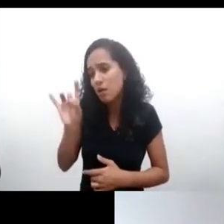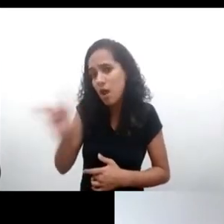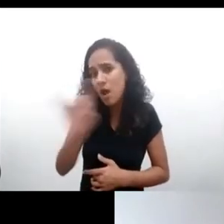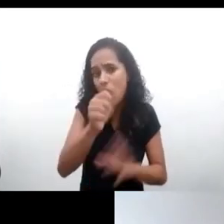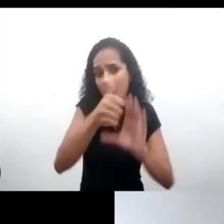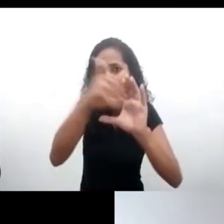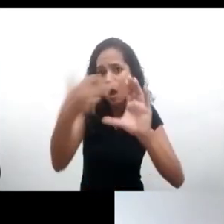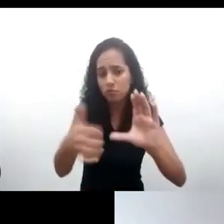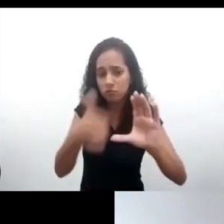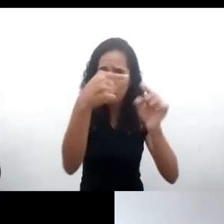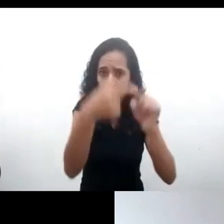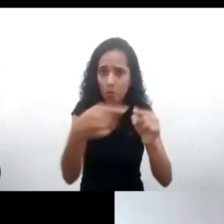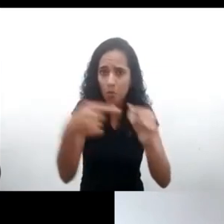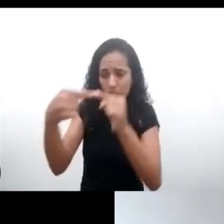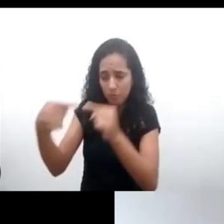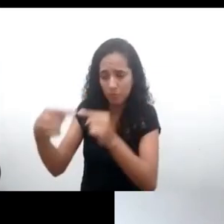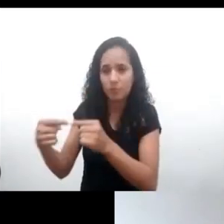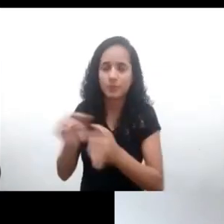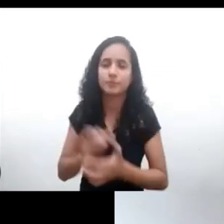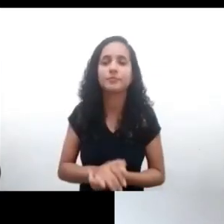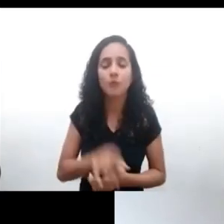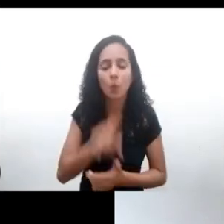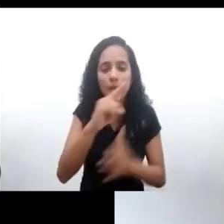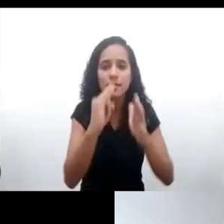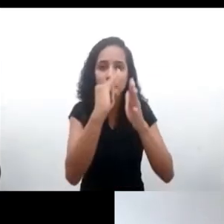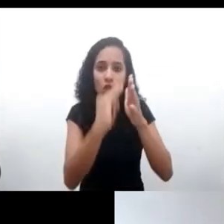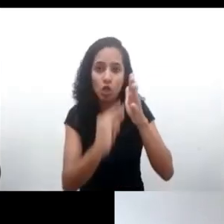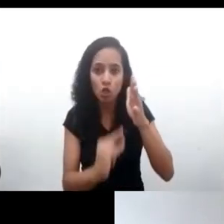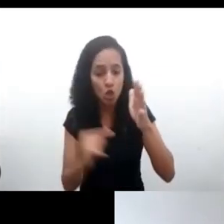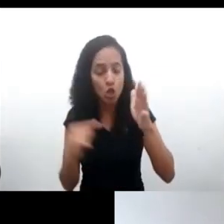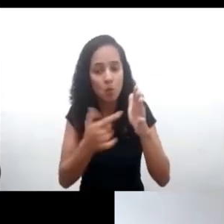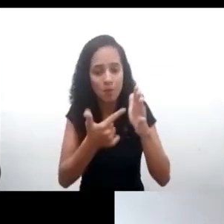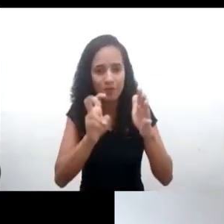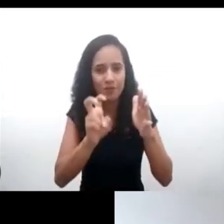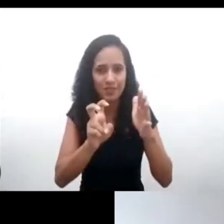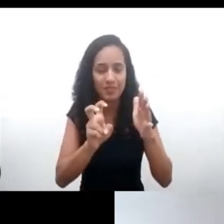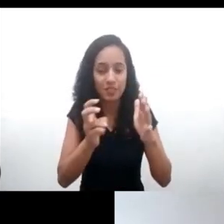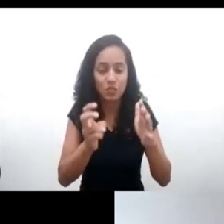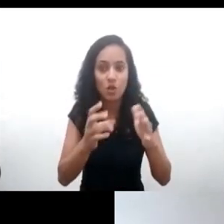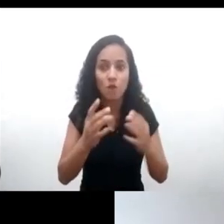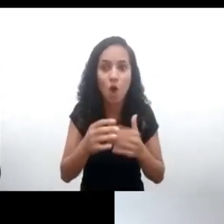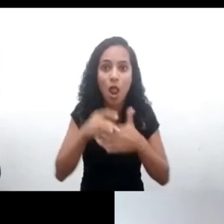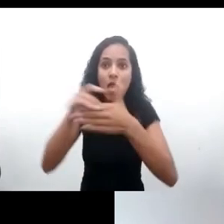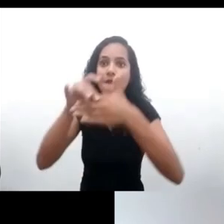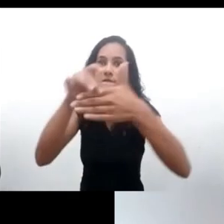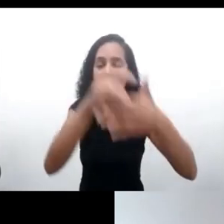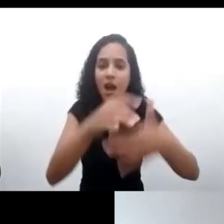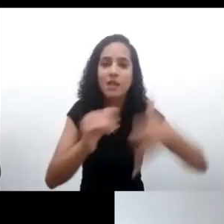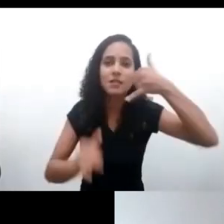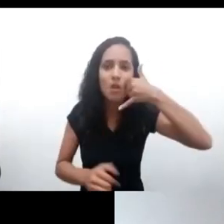de poder llevar este documento bajo nuestro brazo, en las carteras, en todas partes, en el celular, para poder implementarlo en las diversas